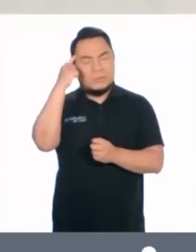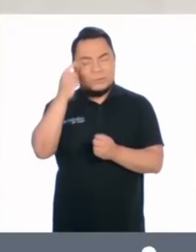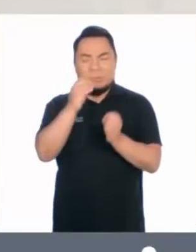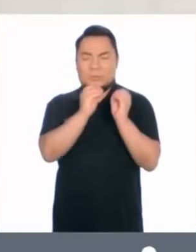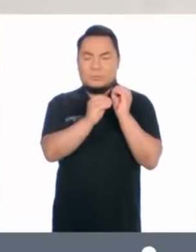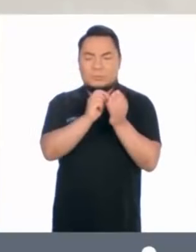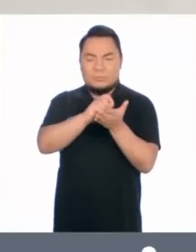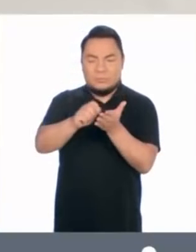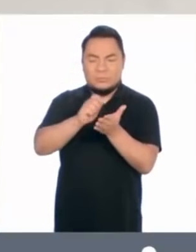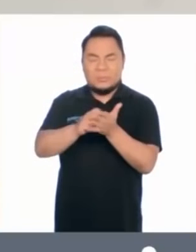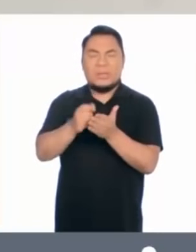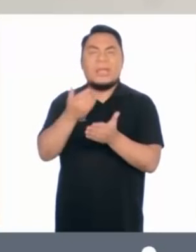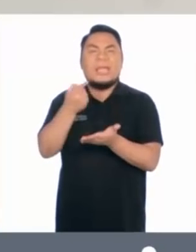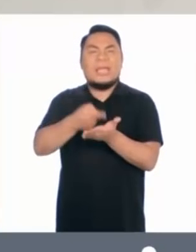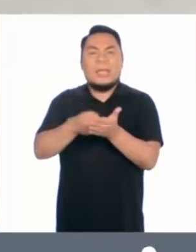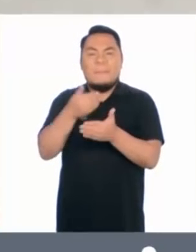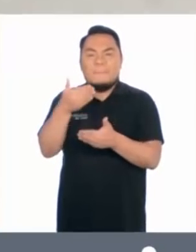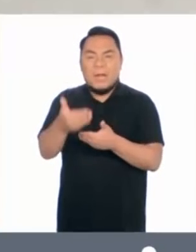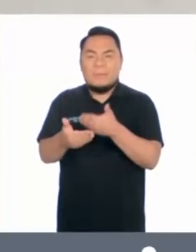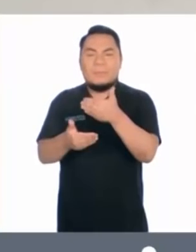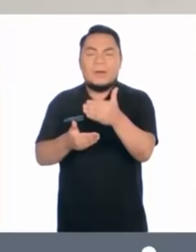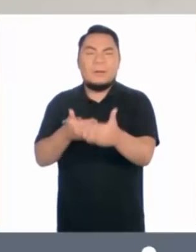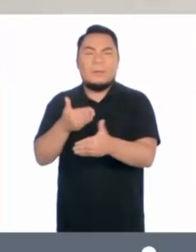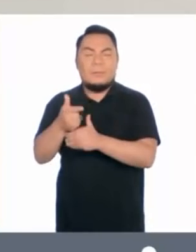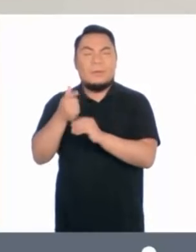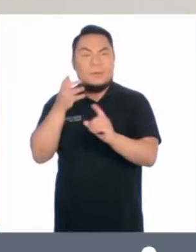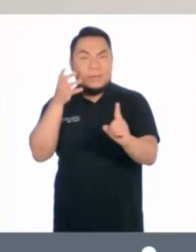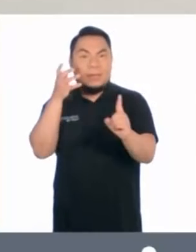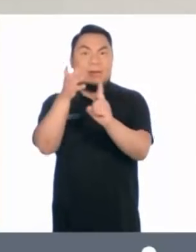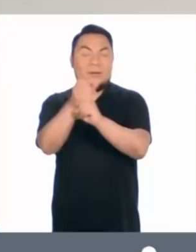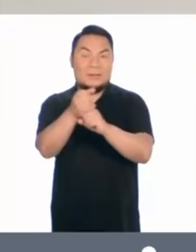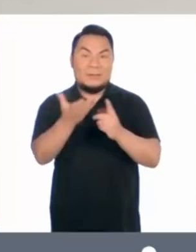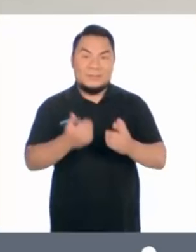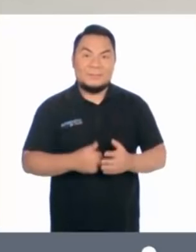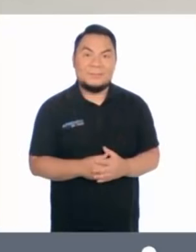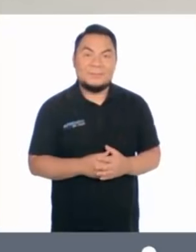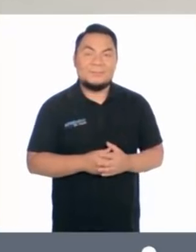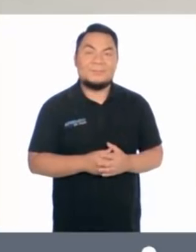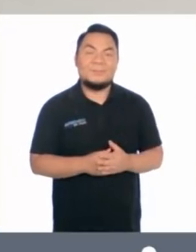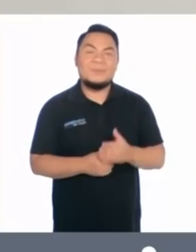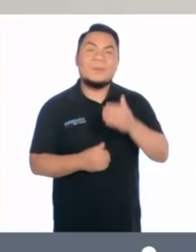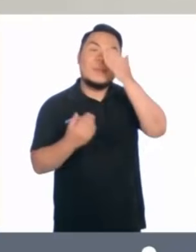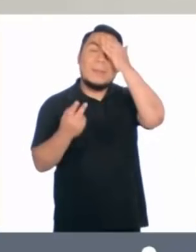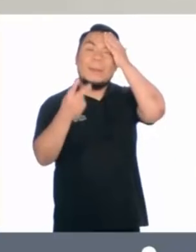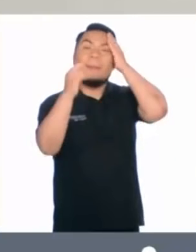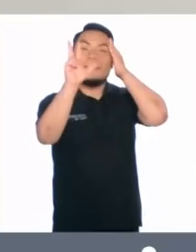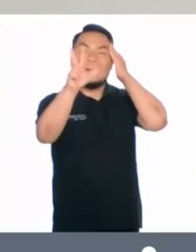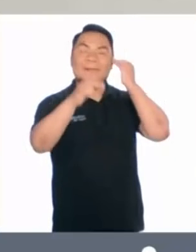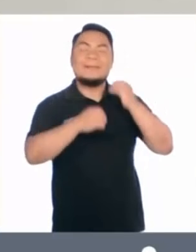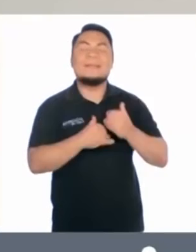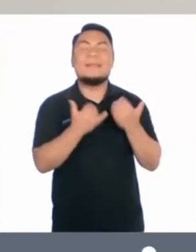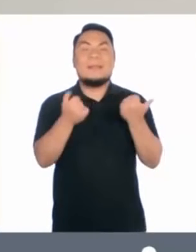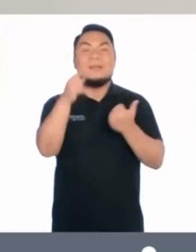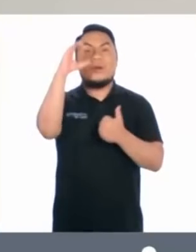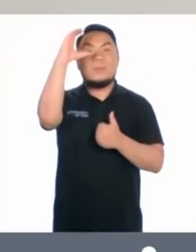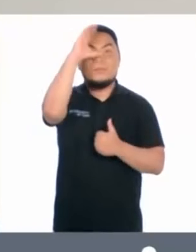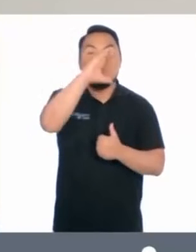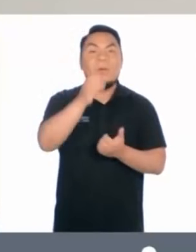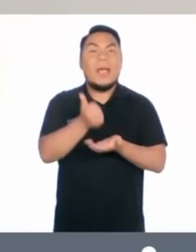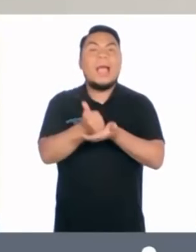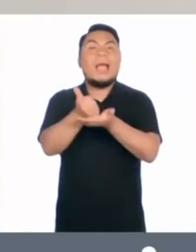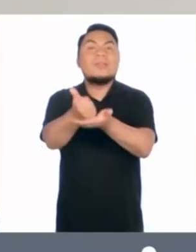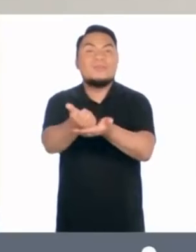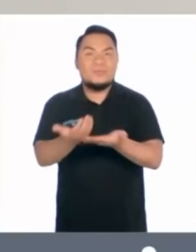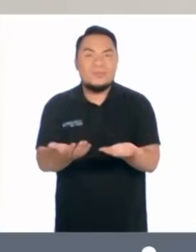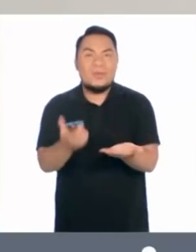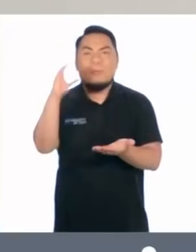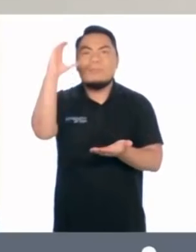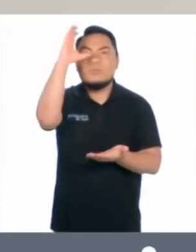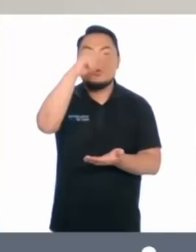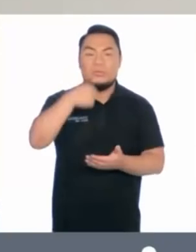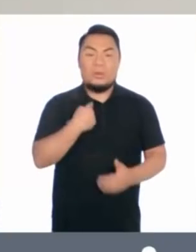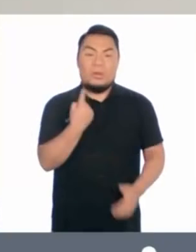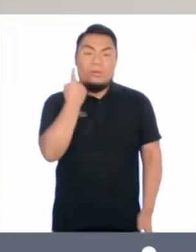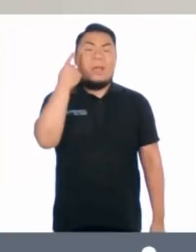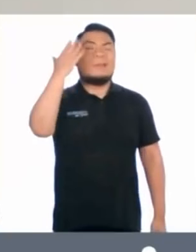uno y puedas ir desarrollando qué pasos debes cumplir para llegar a tu meta. Número tres, busca ayuda.